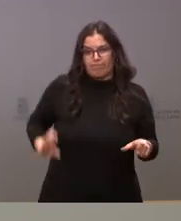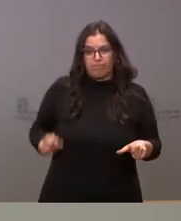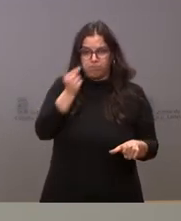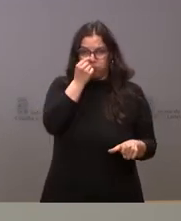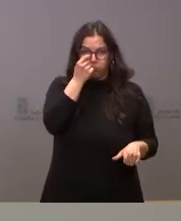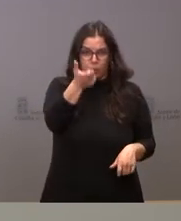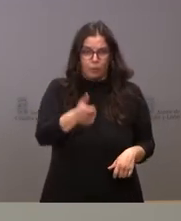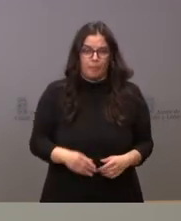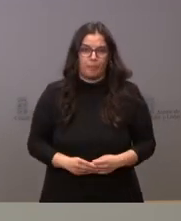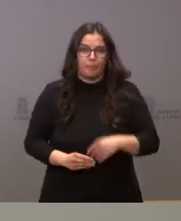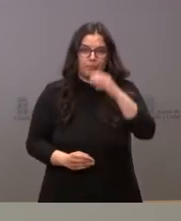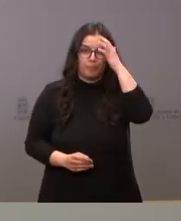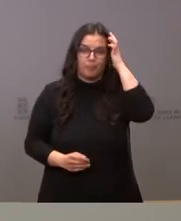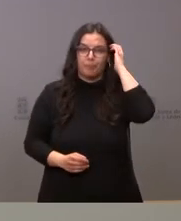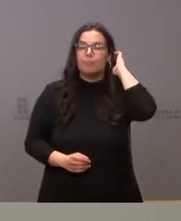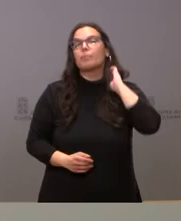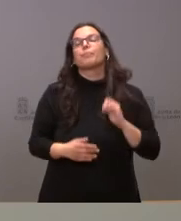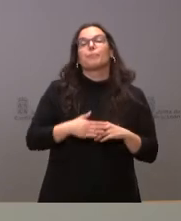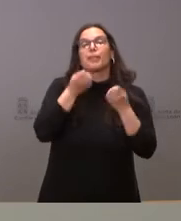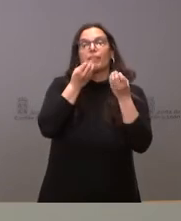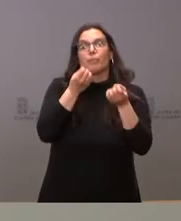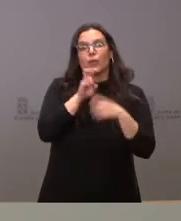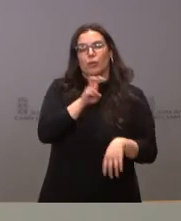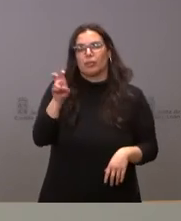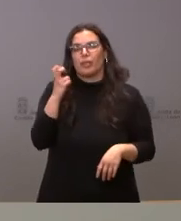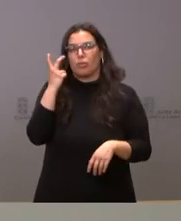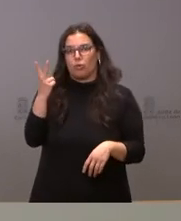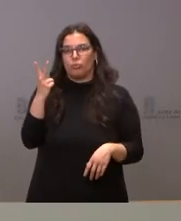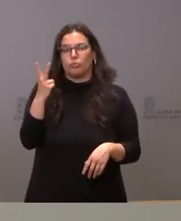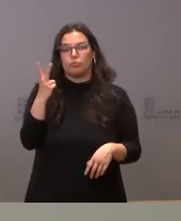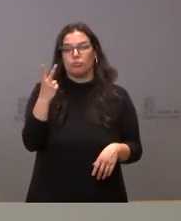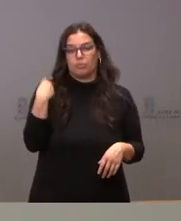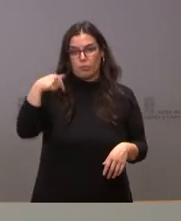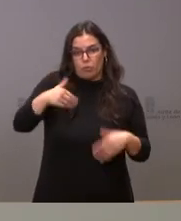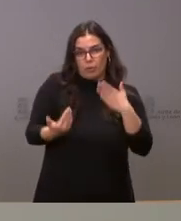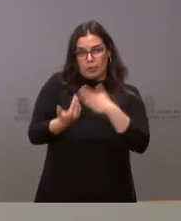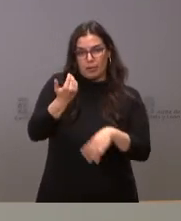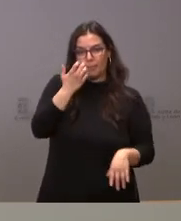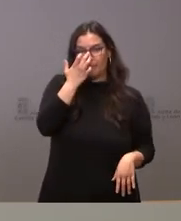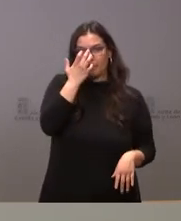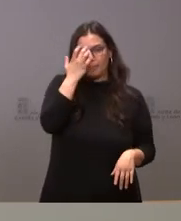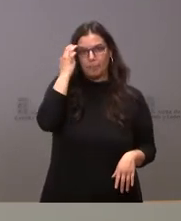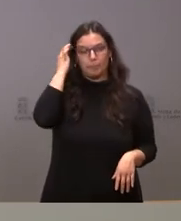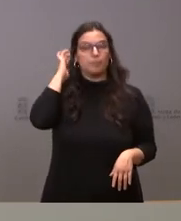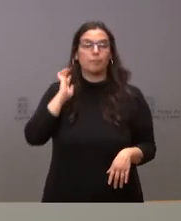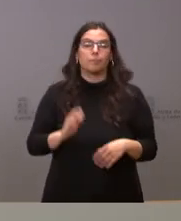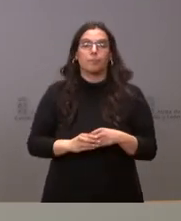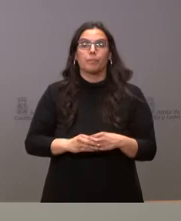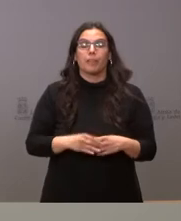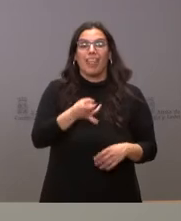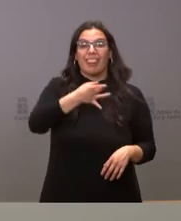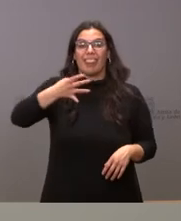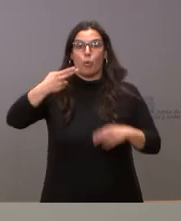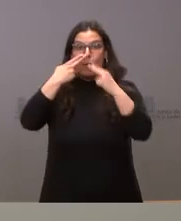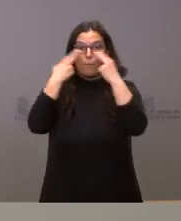En otro tipo de cuestiones, dos informaciones de esta misma mañana. Por un lado, el nivel de deuda pública